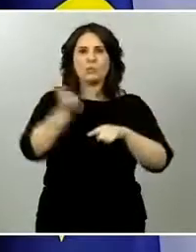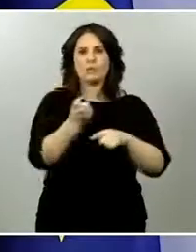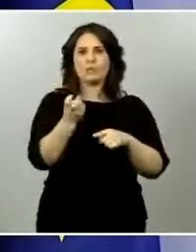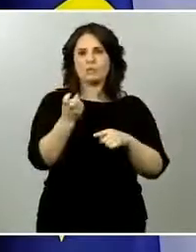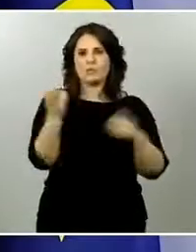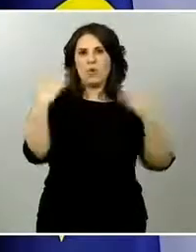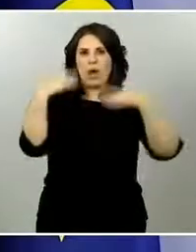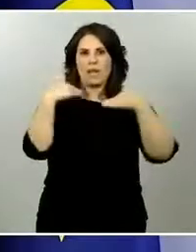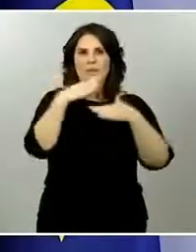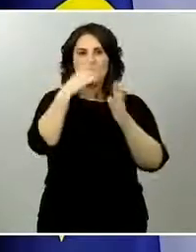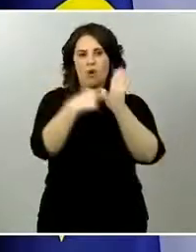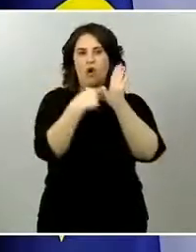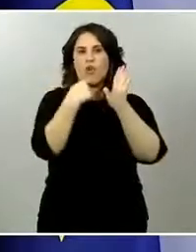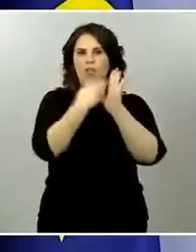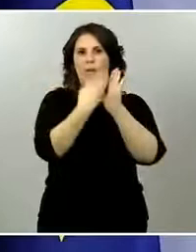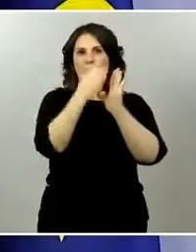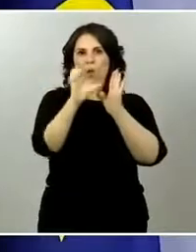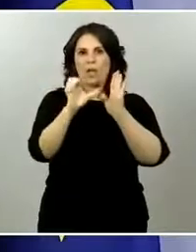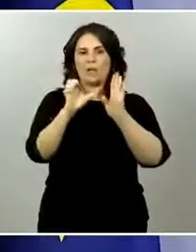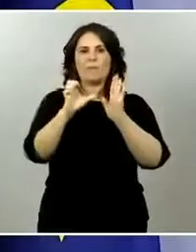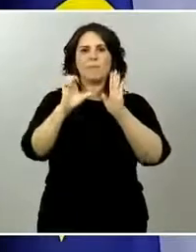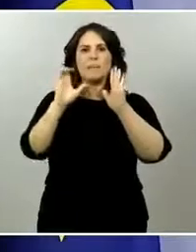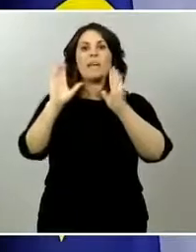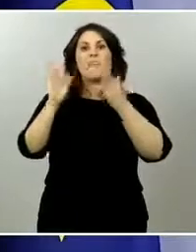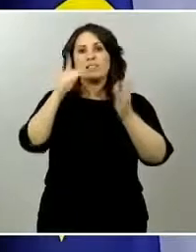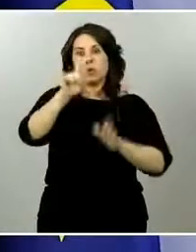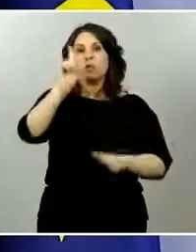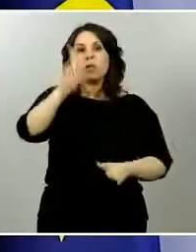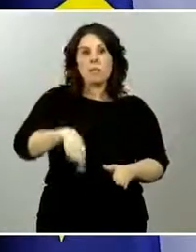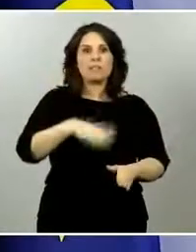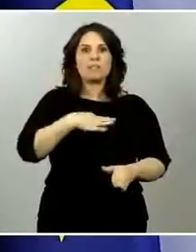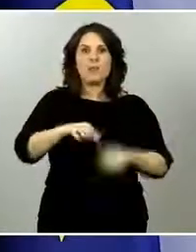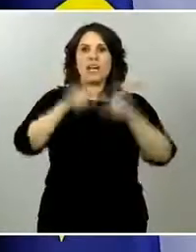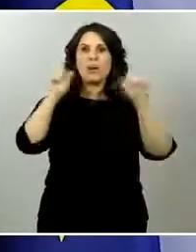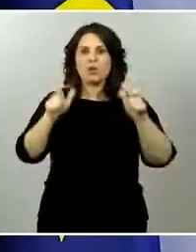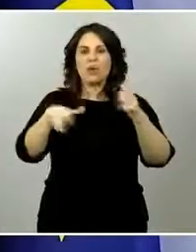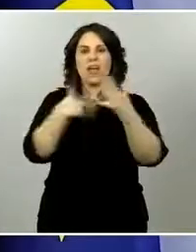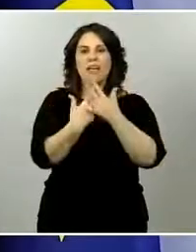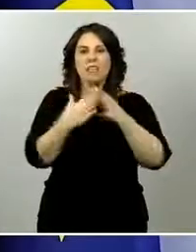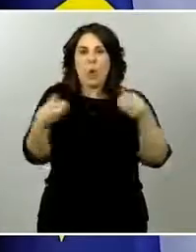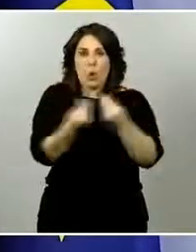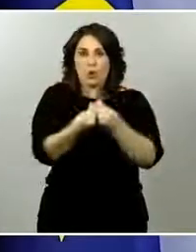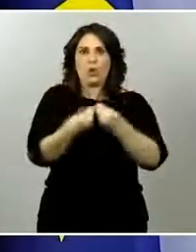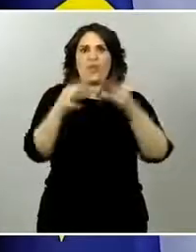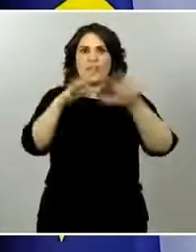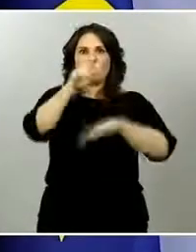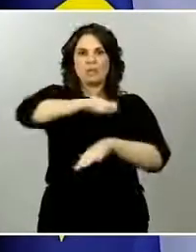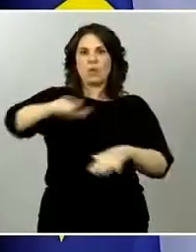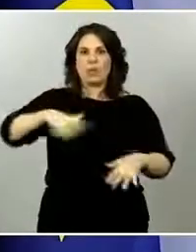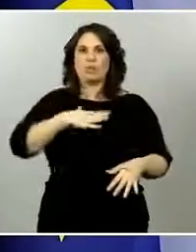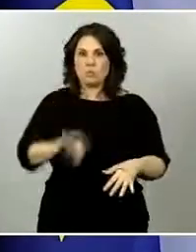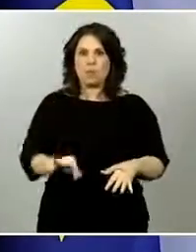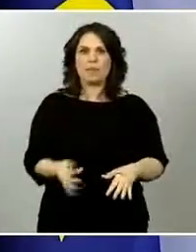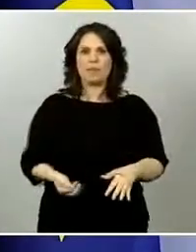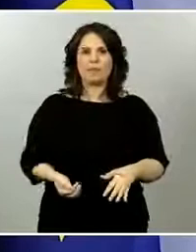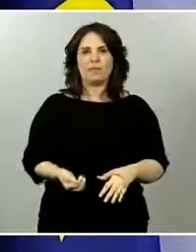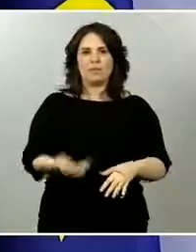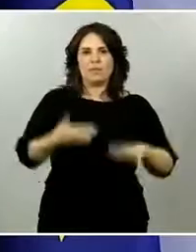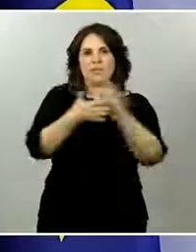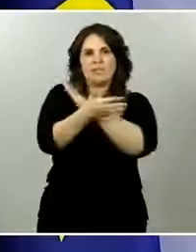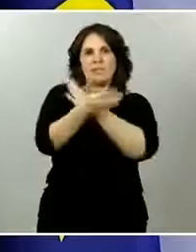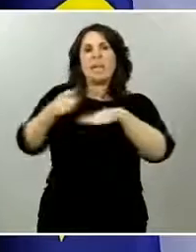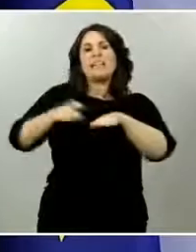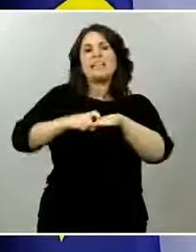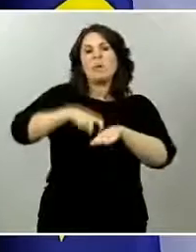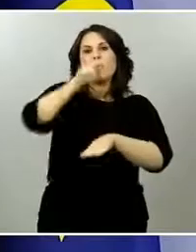son vigentes para las actividades que están permitidas en fase 1 no hay estas restricciones sino se indica en la orden del Boletín Oficial del Estado y